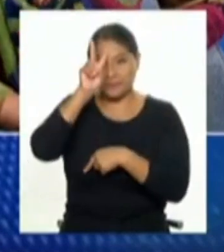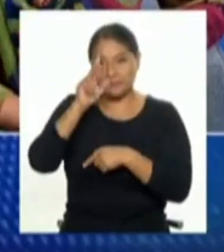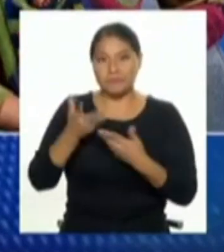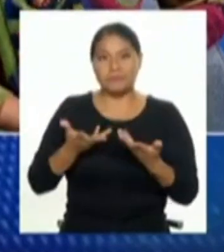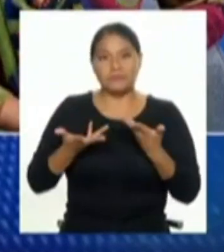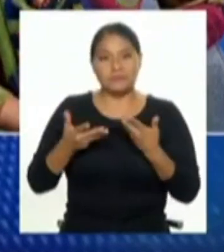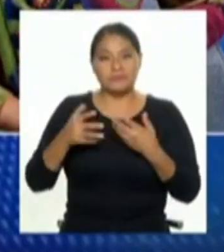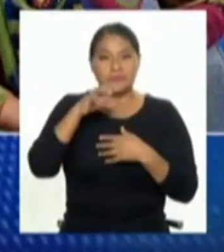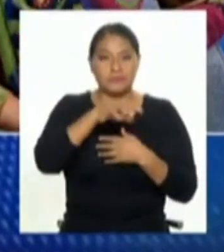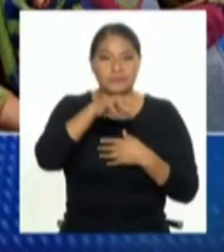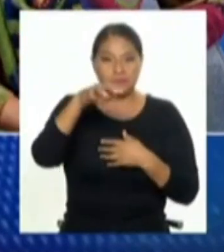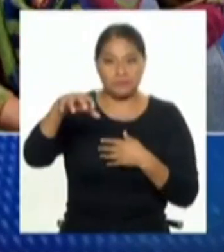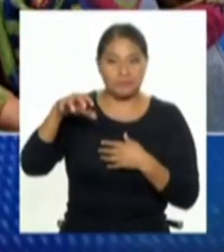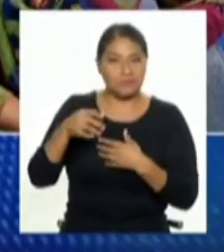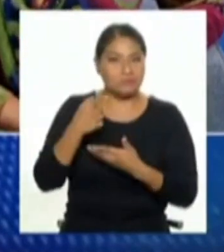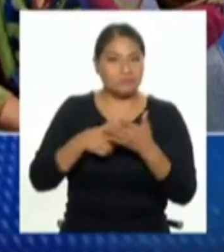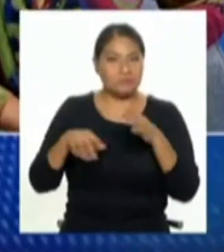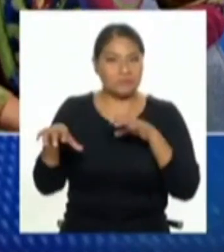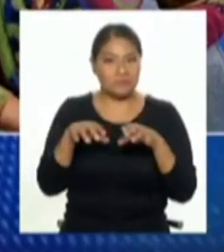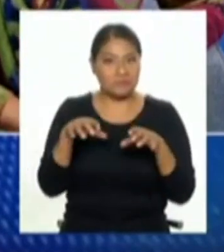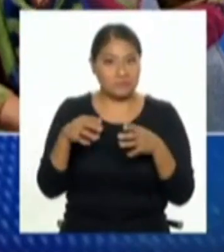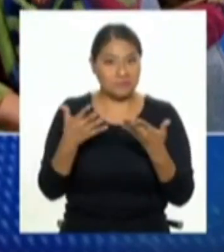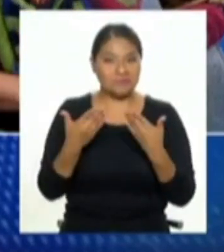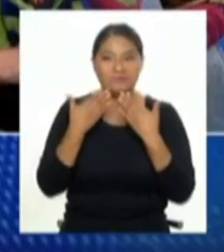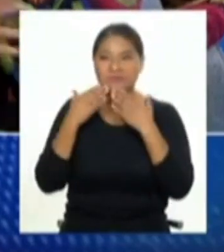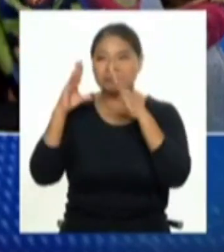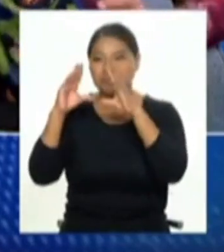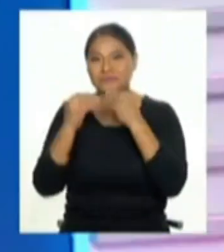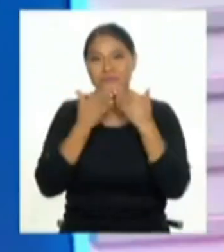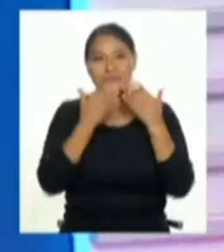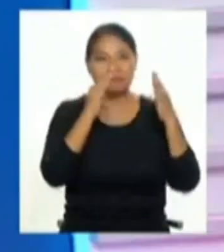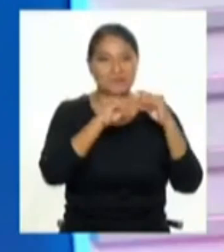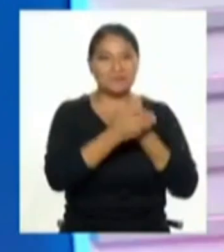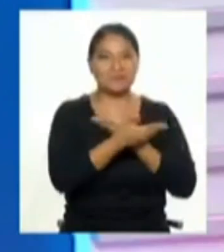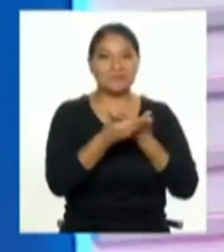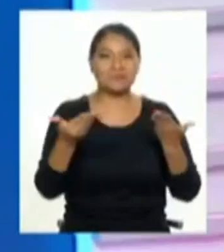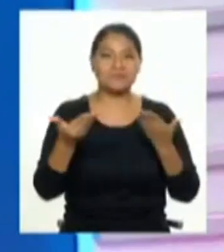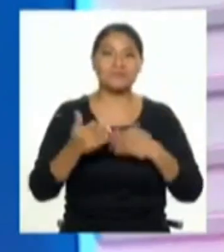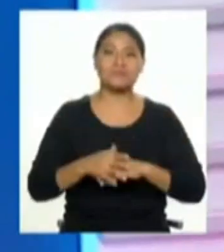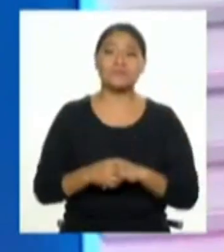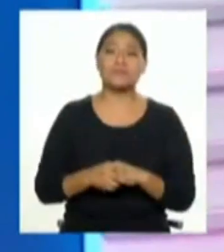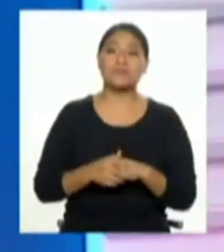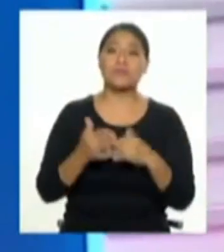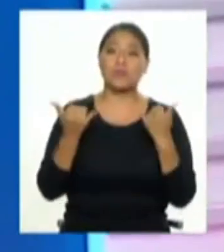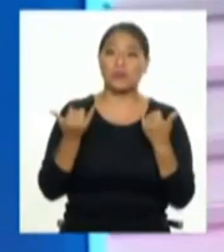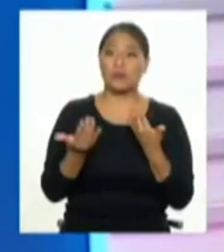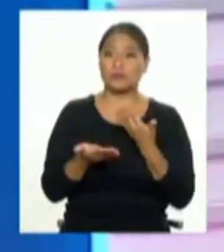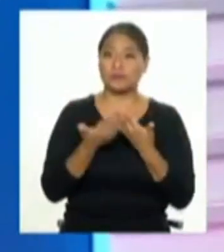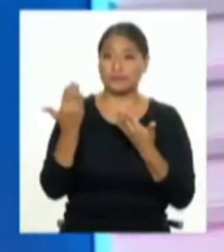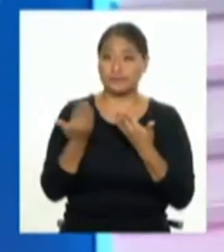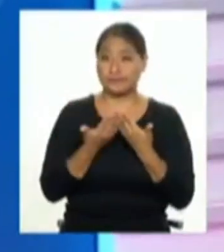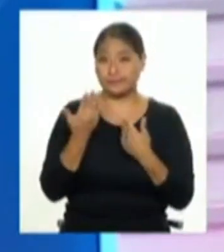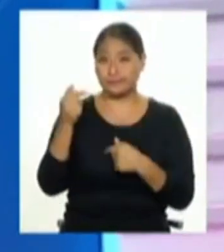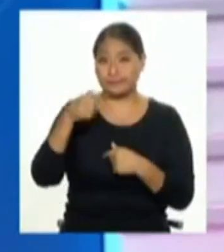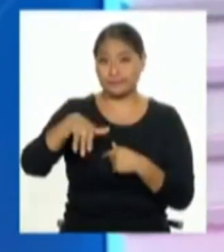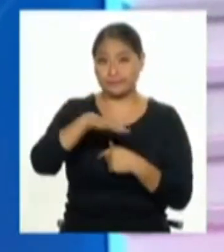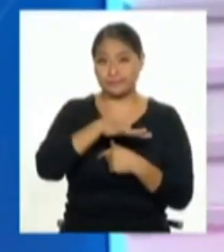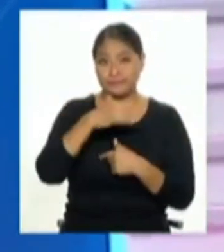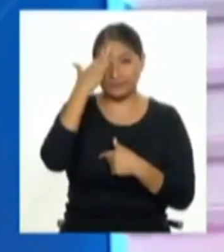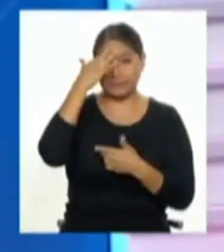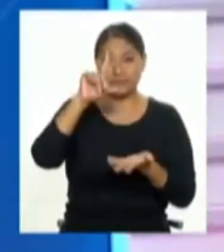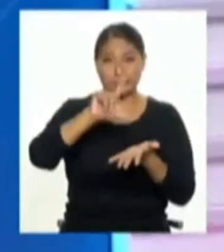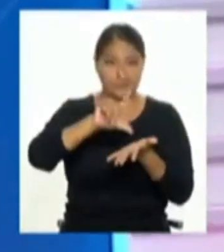todo en ciertas capitales, qué podría pasar. Así que buenas noches a los dos y para empezar, ¿es fácil hoy en Lima,